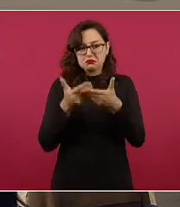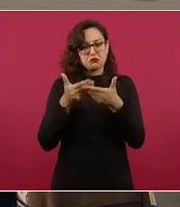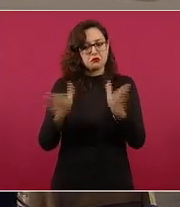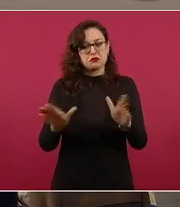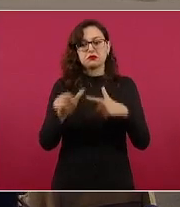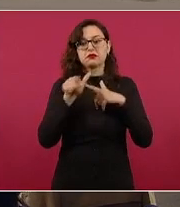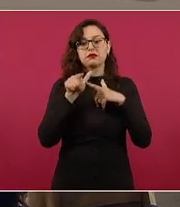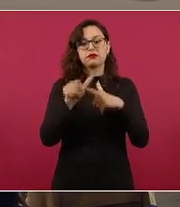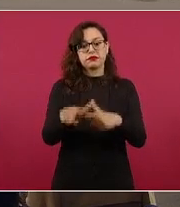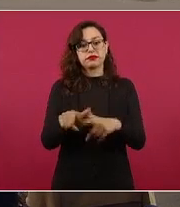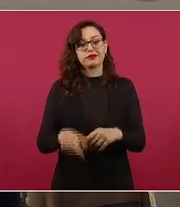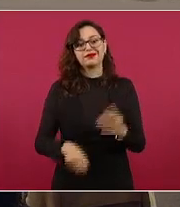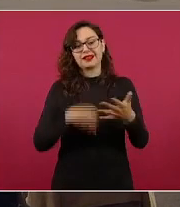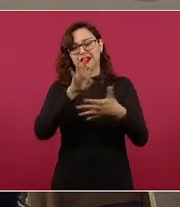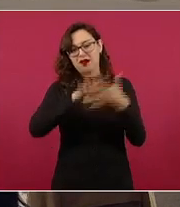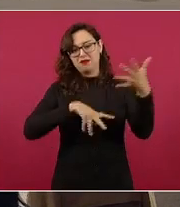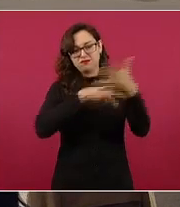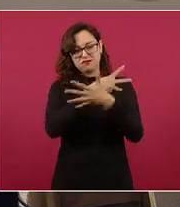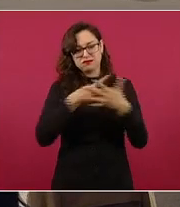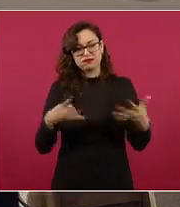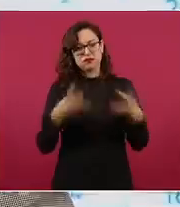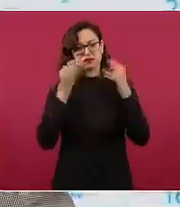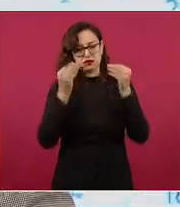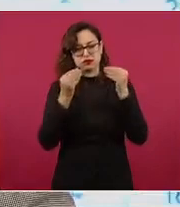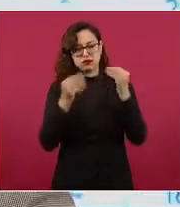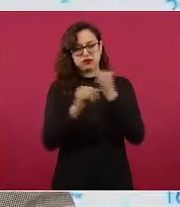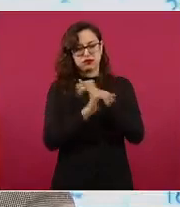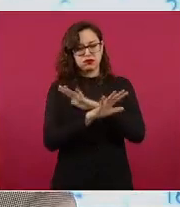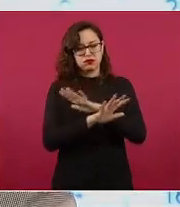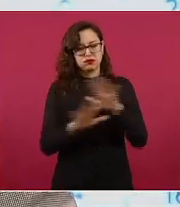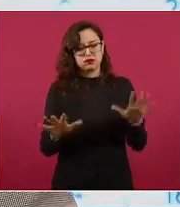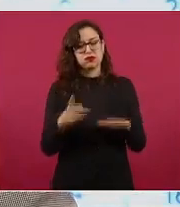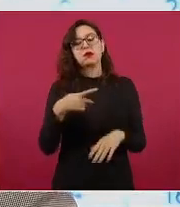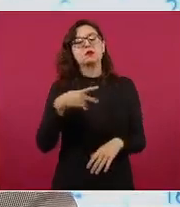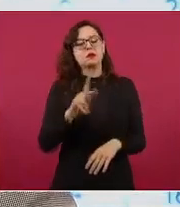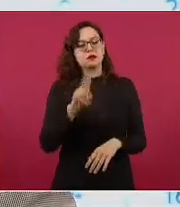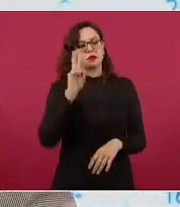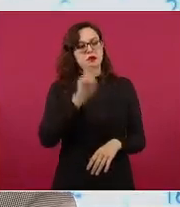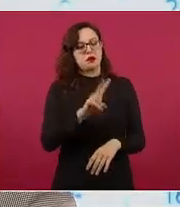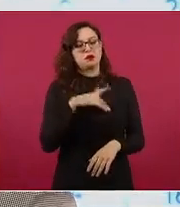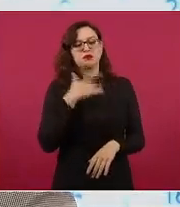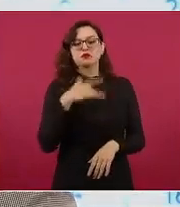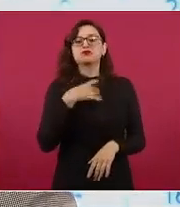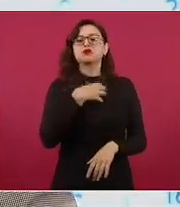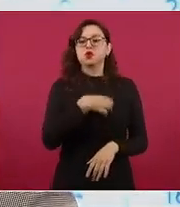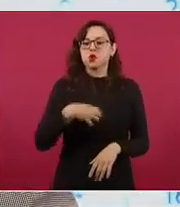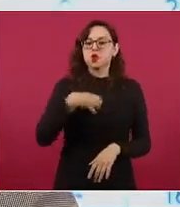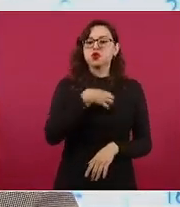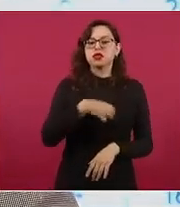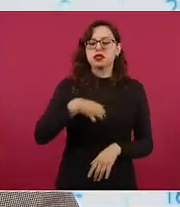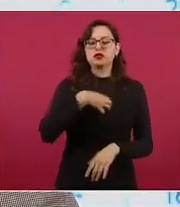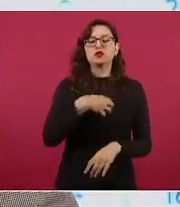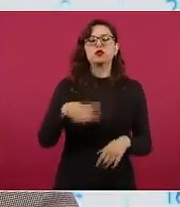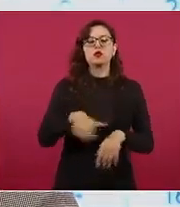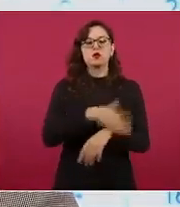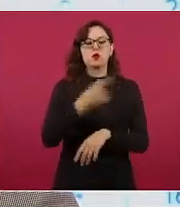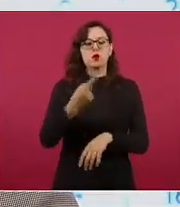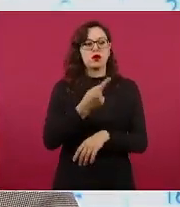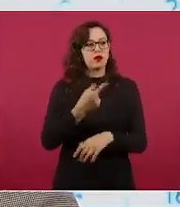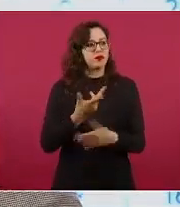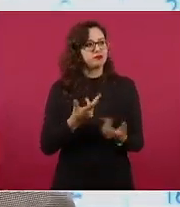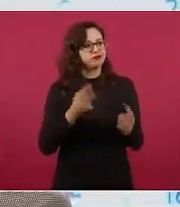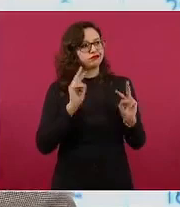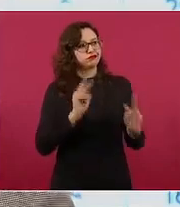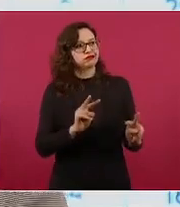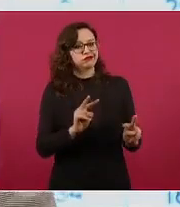está un poco cargada, pero para mí es una información muy gratificante, nos impulsa a acelerar el